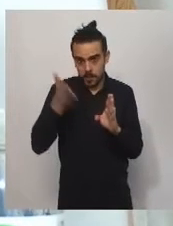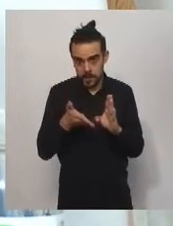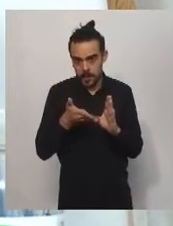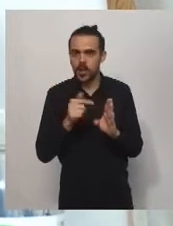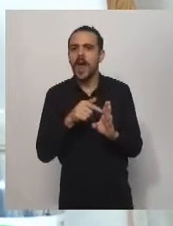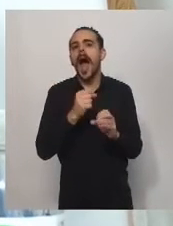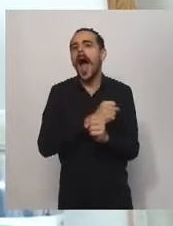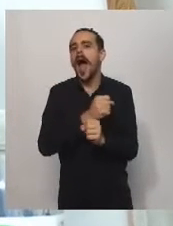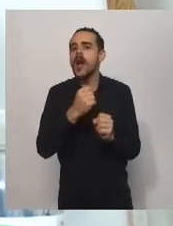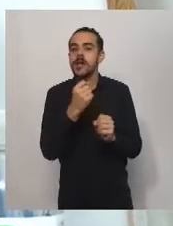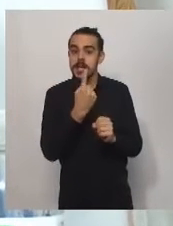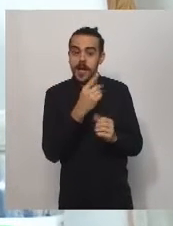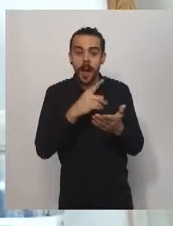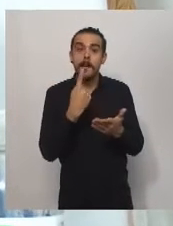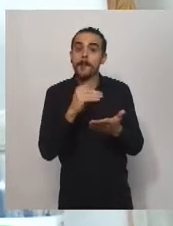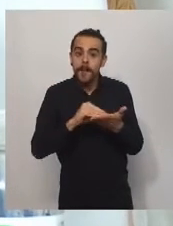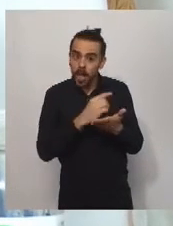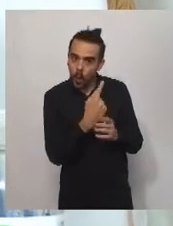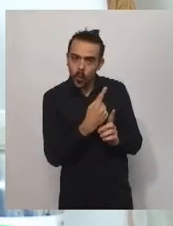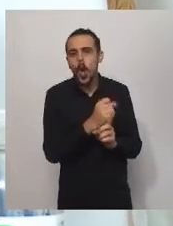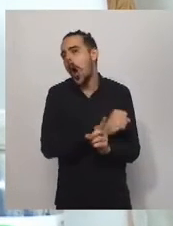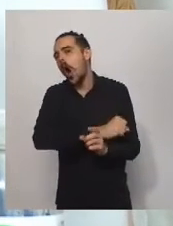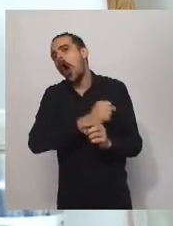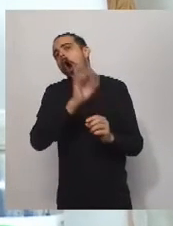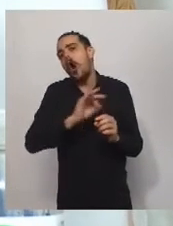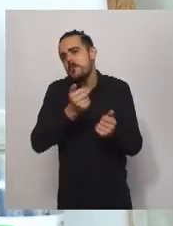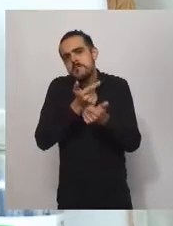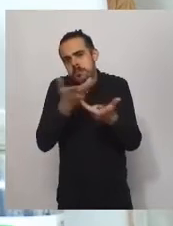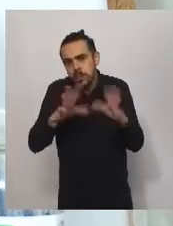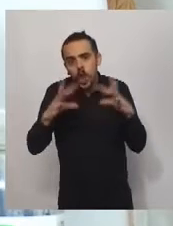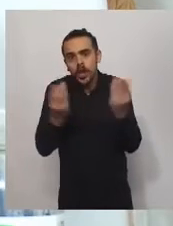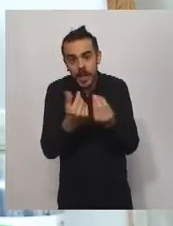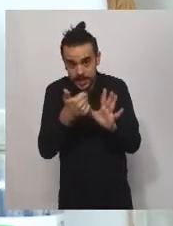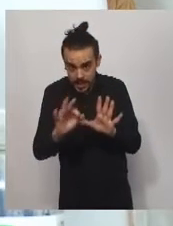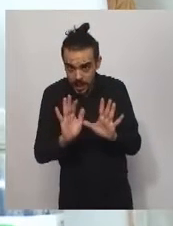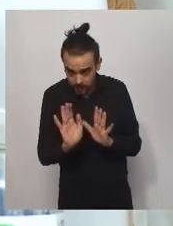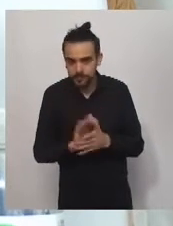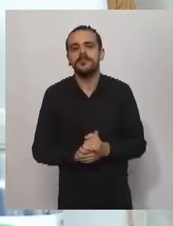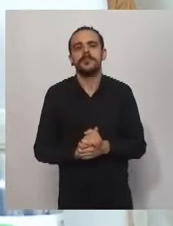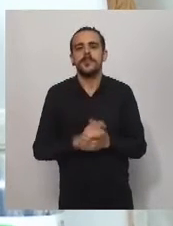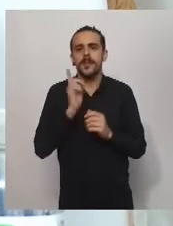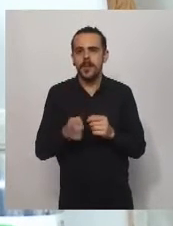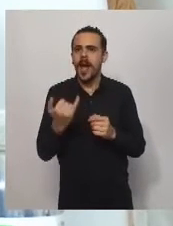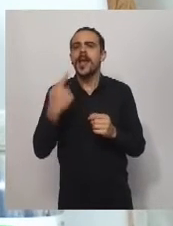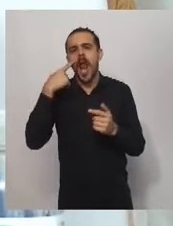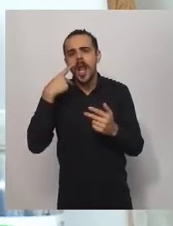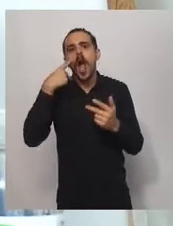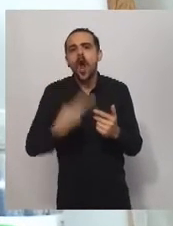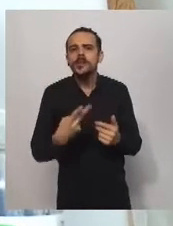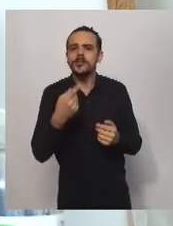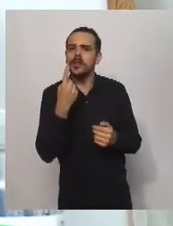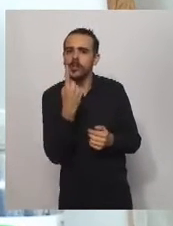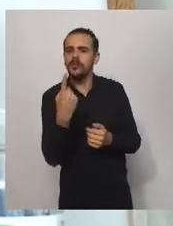Una asignación contributiva del salario, esto es el reconocimiento de un salario mínimo vital y móvil para aquellos clubes